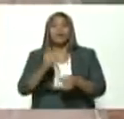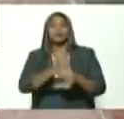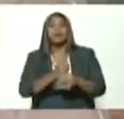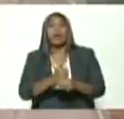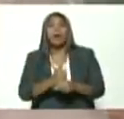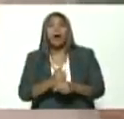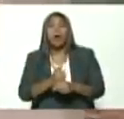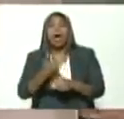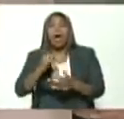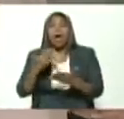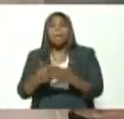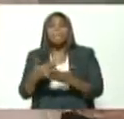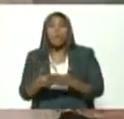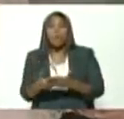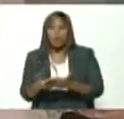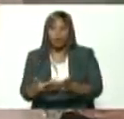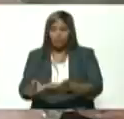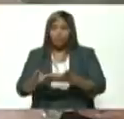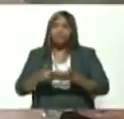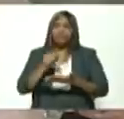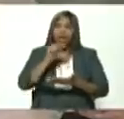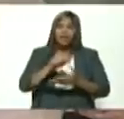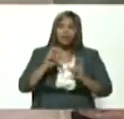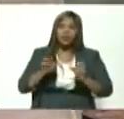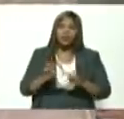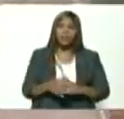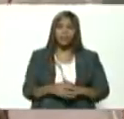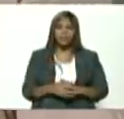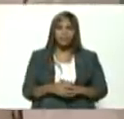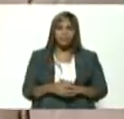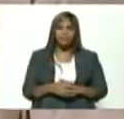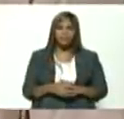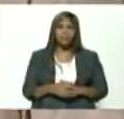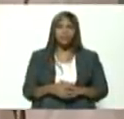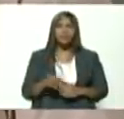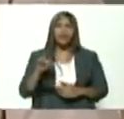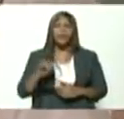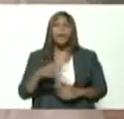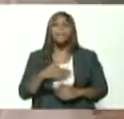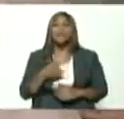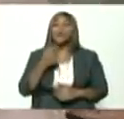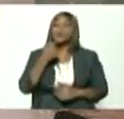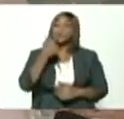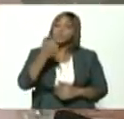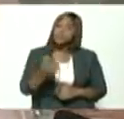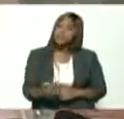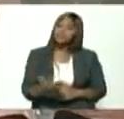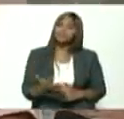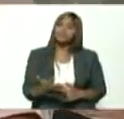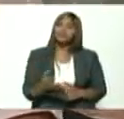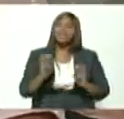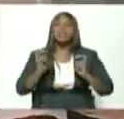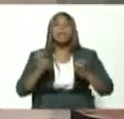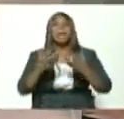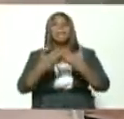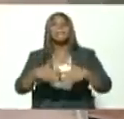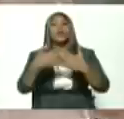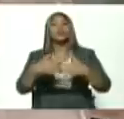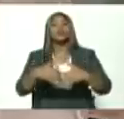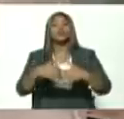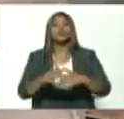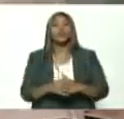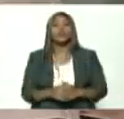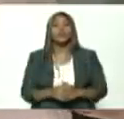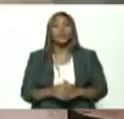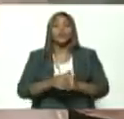propuestas con respecto a esto presidente también podemos decir con respecto a la producción en ferrominero